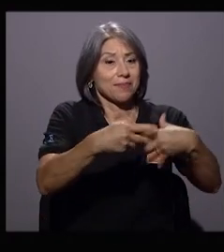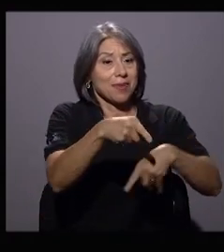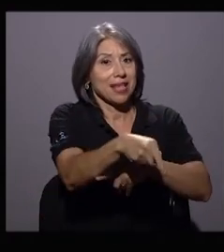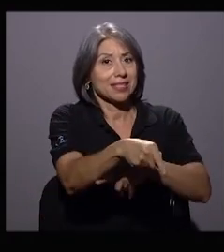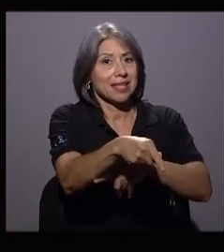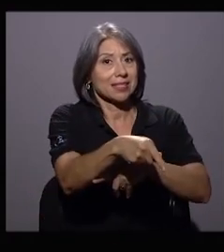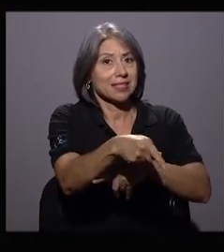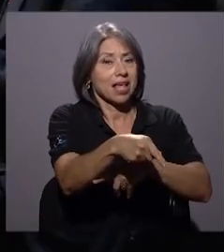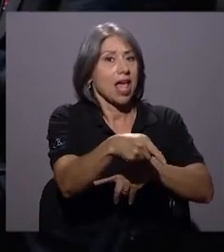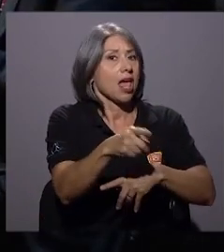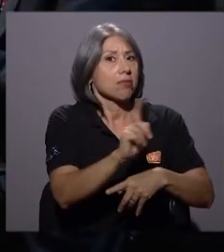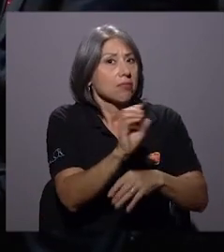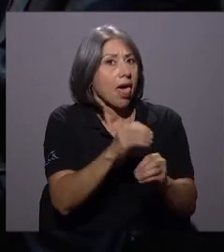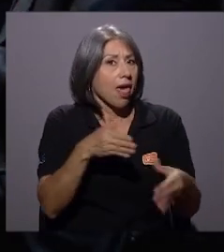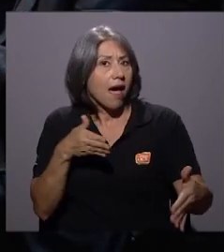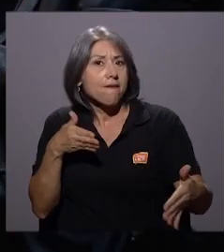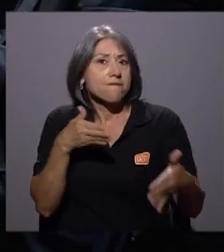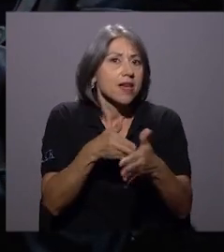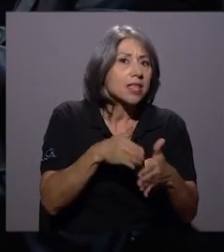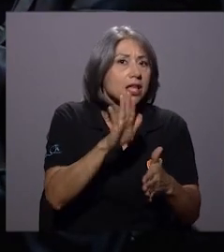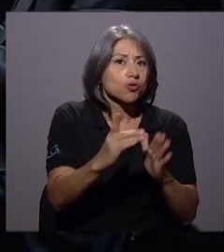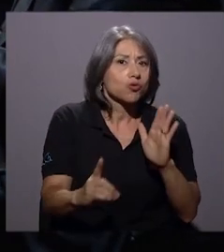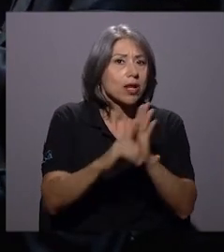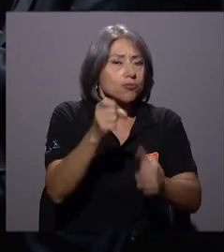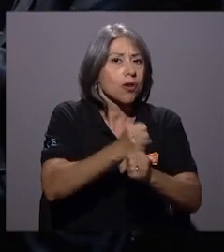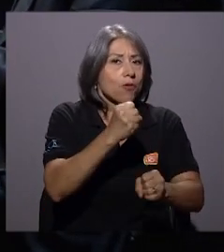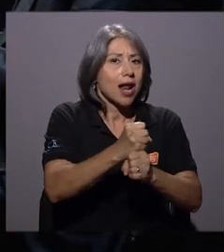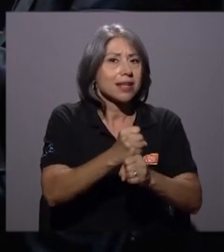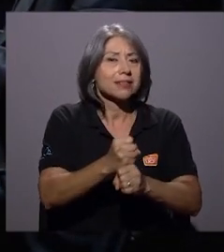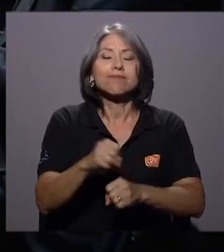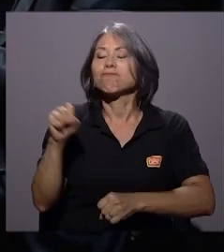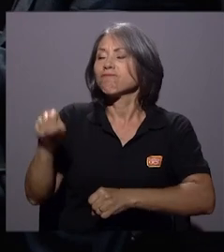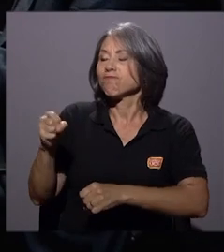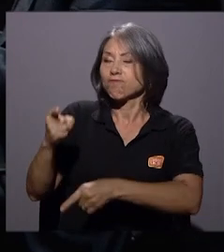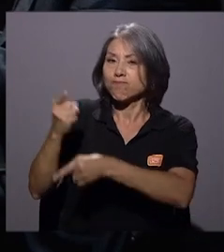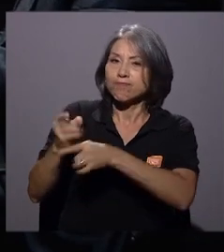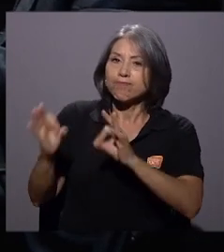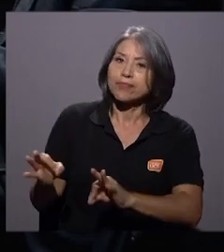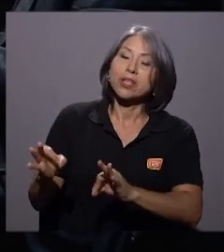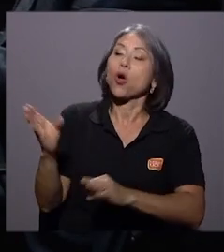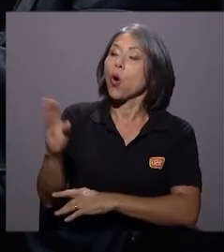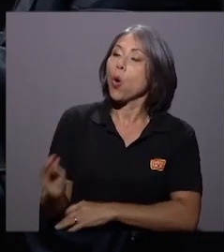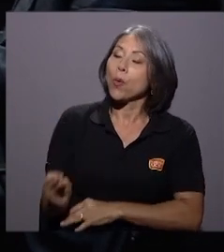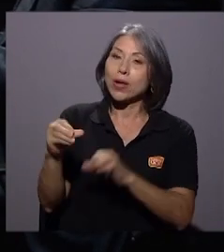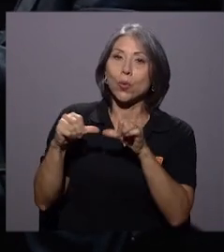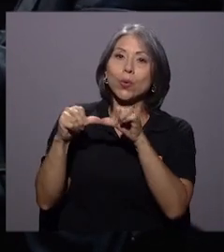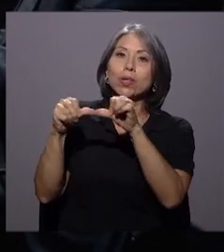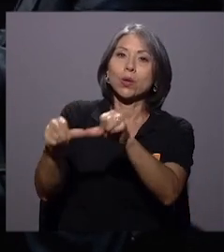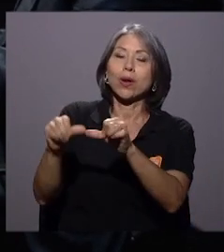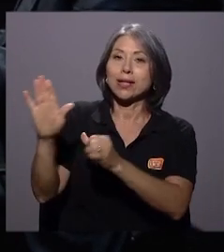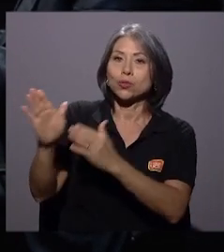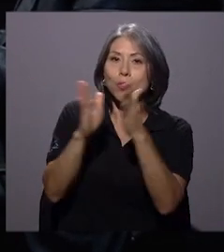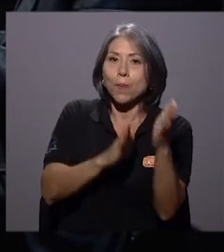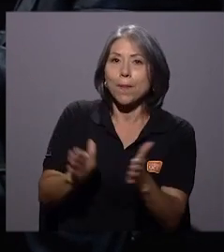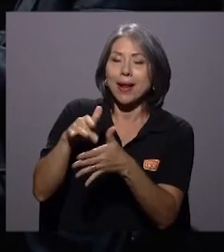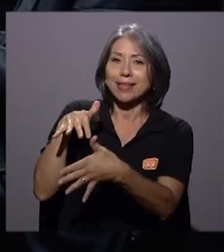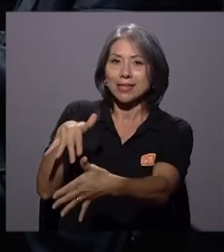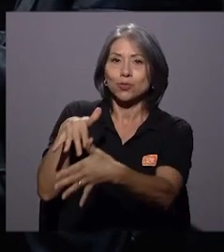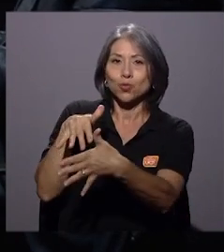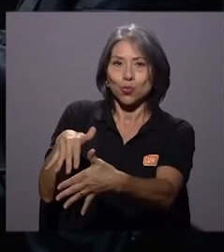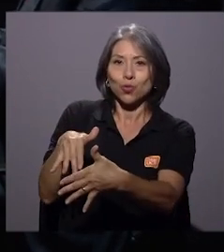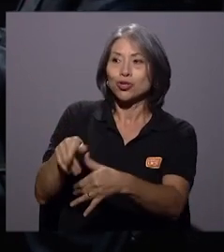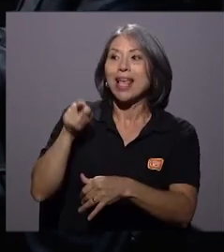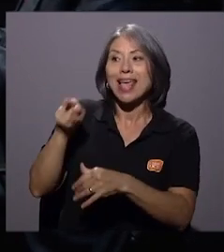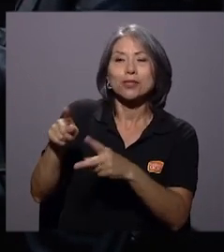cotidianidad laboral? Totalmente, porque el joven continuará su plan de estudios que es la naturaleza original de la educación dual para que